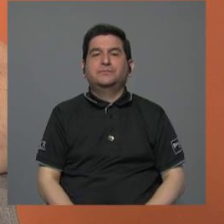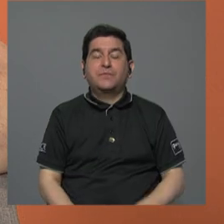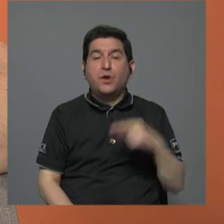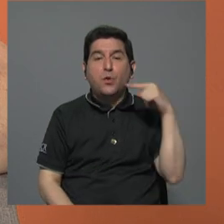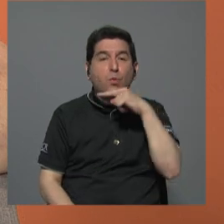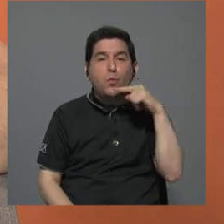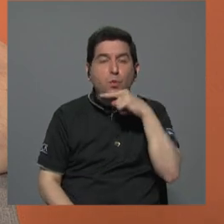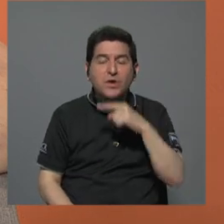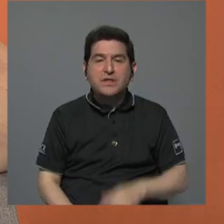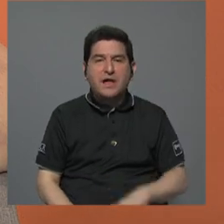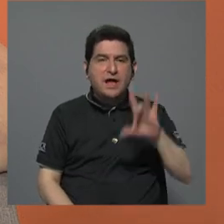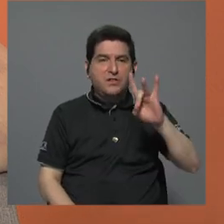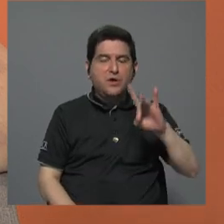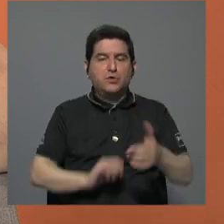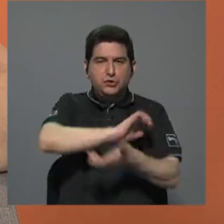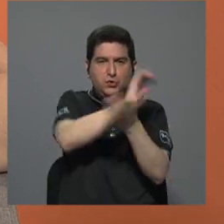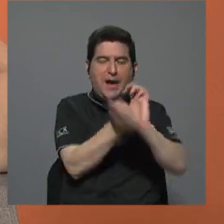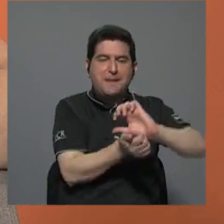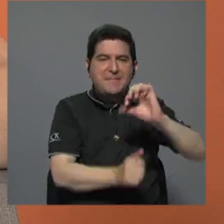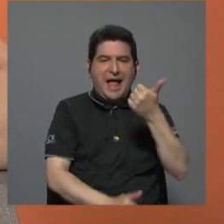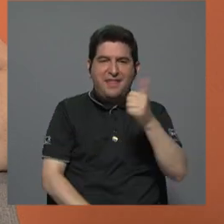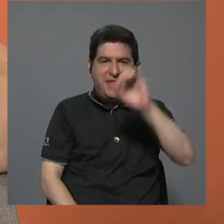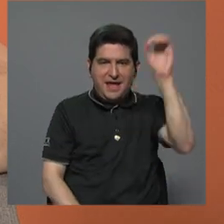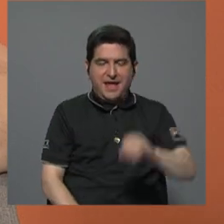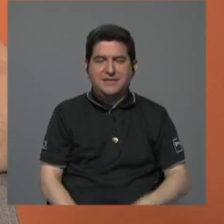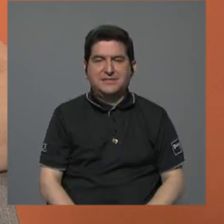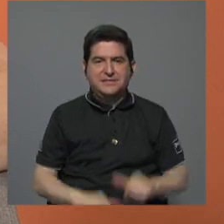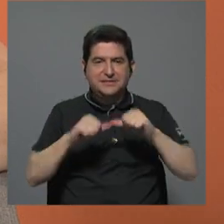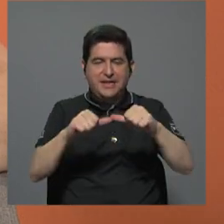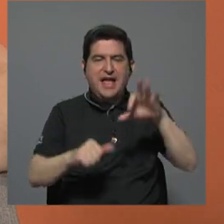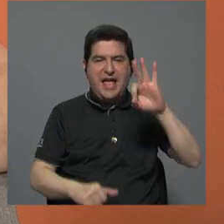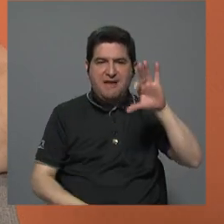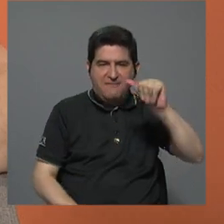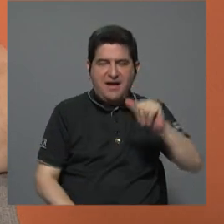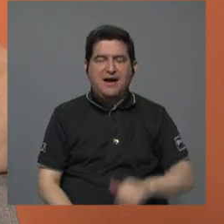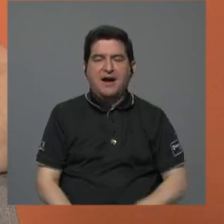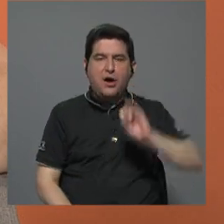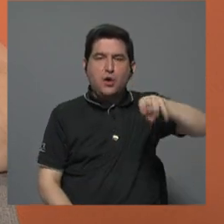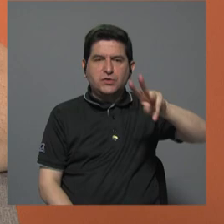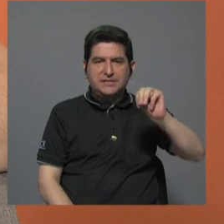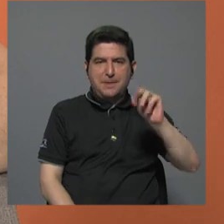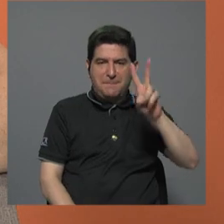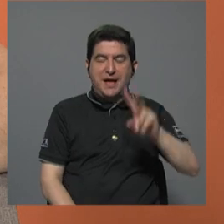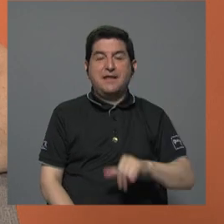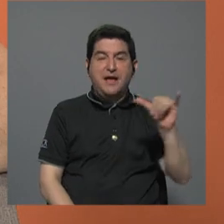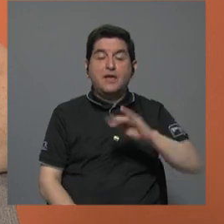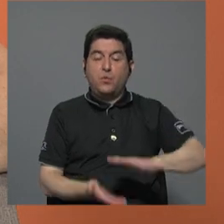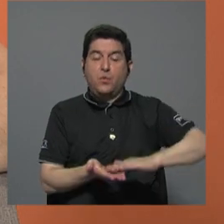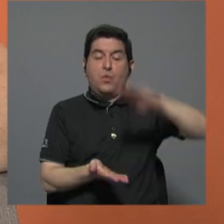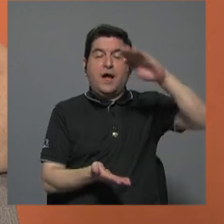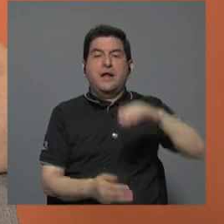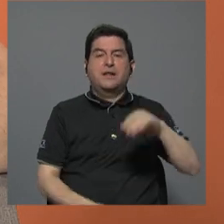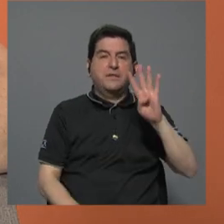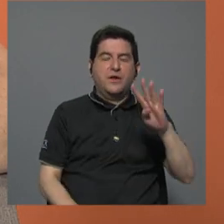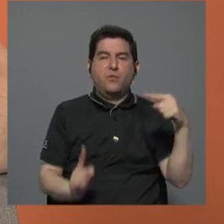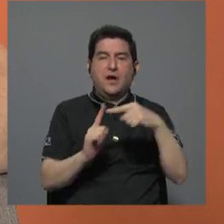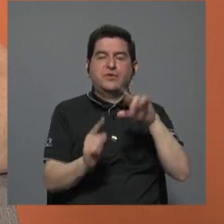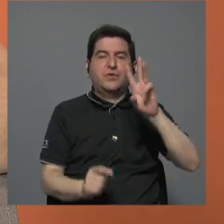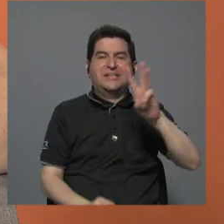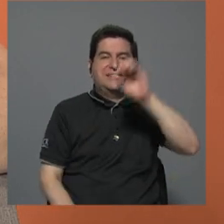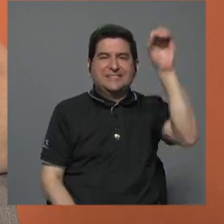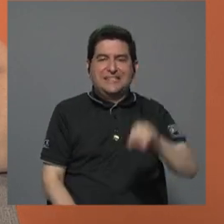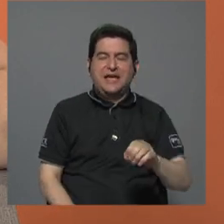unidad de un 8% a 10%, seguido de Frente Amplio con José María Villalta, que también sube de un 4% a un